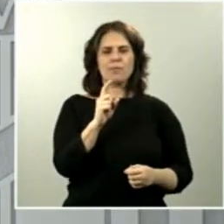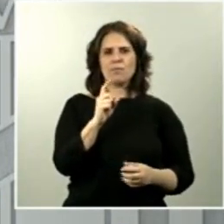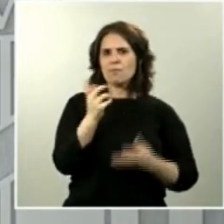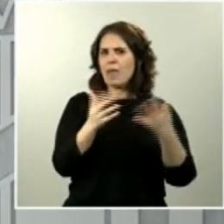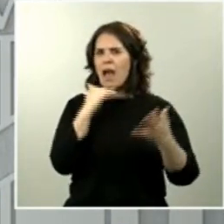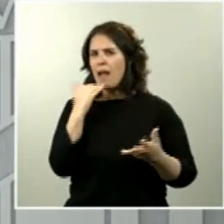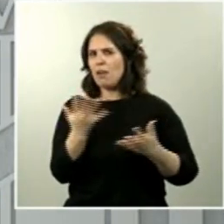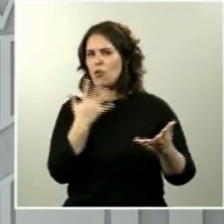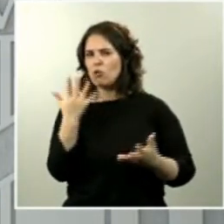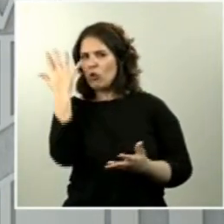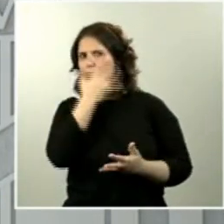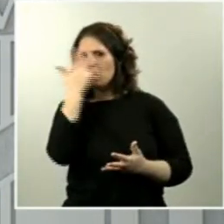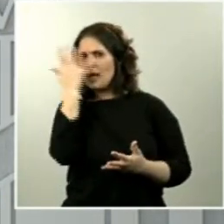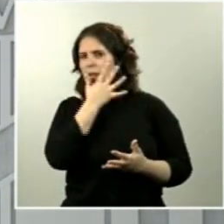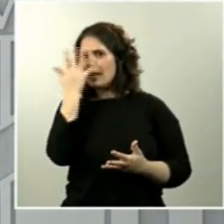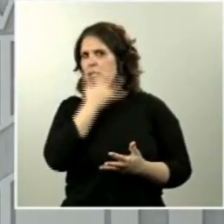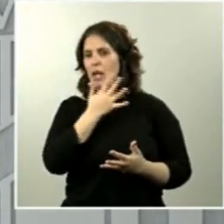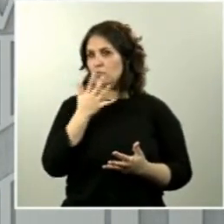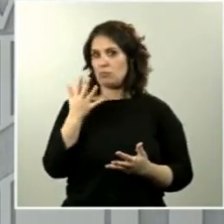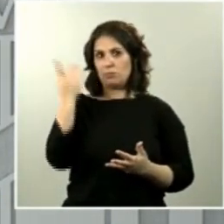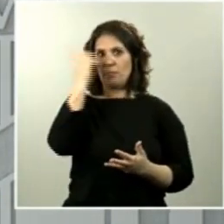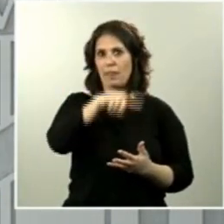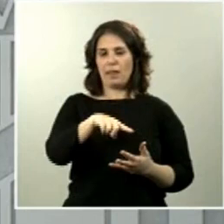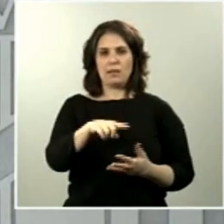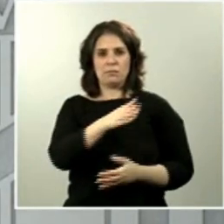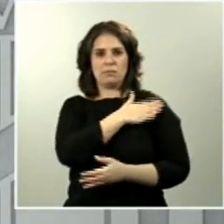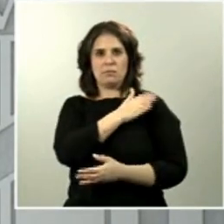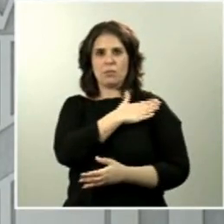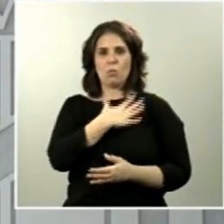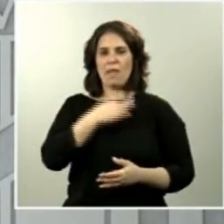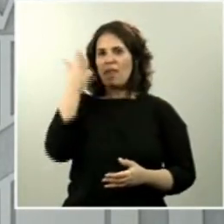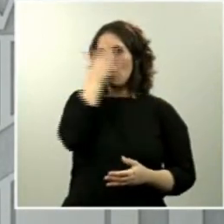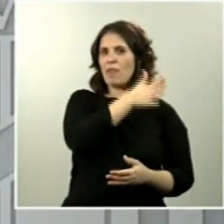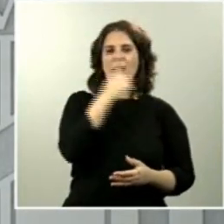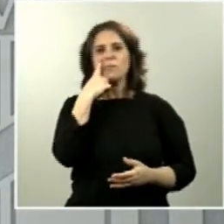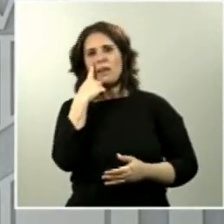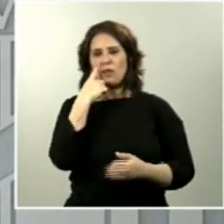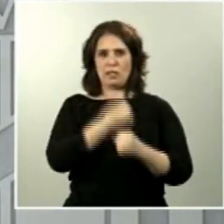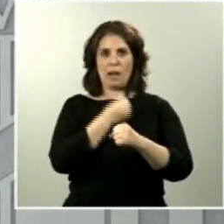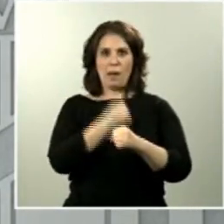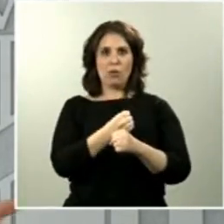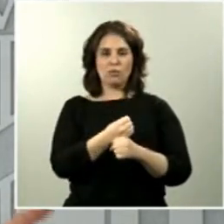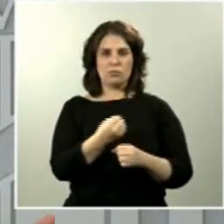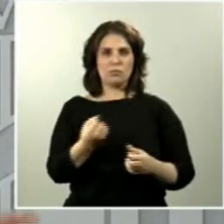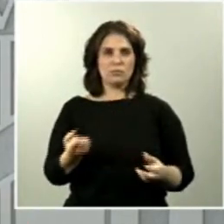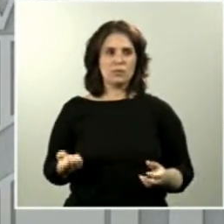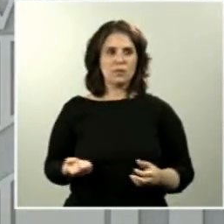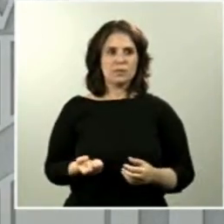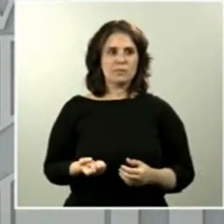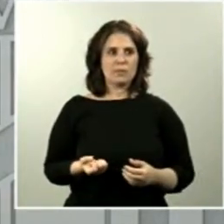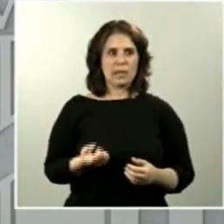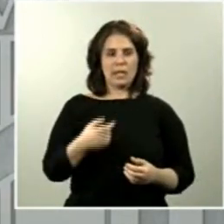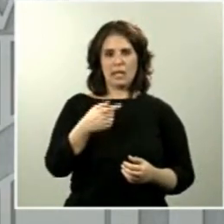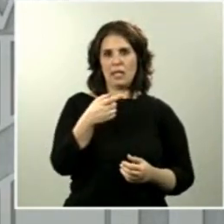evidentemente, como siempre, está disponible la denuncia ante la inspección de trabajo, que, por supuesto, certifica o autoriza o sierra